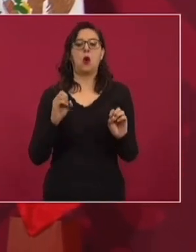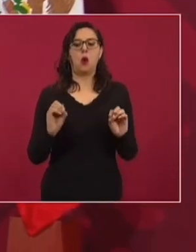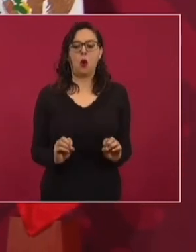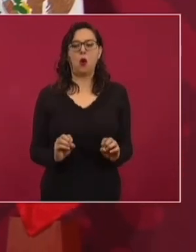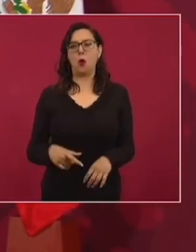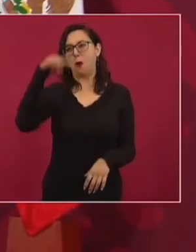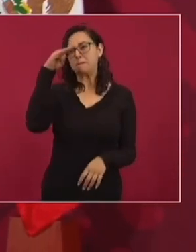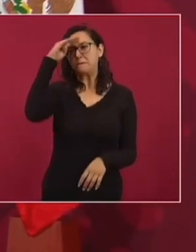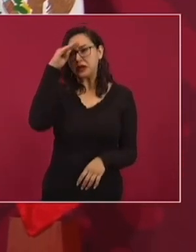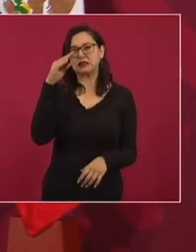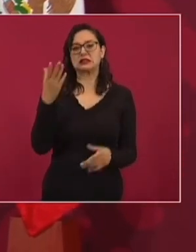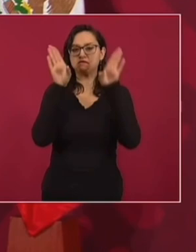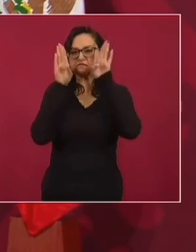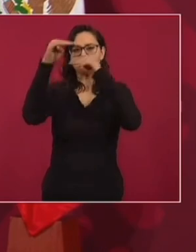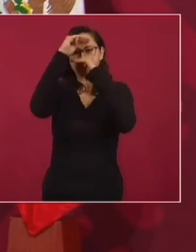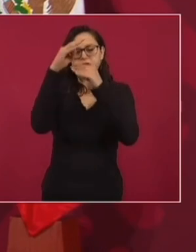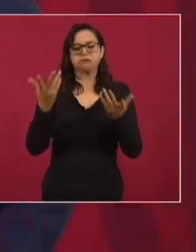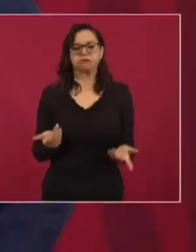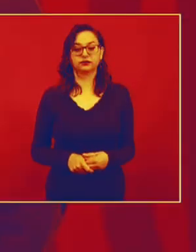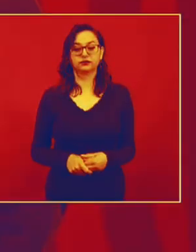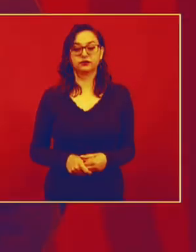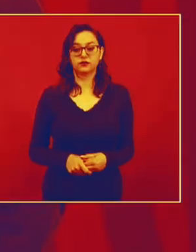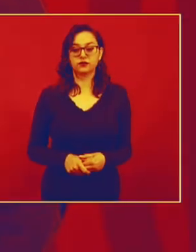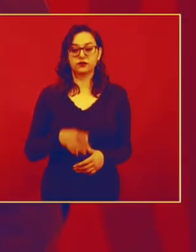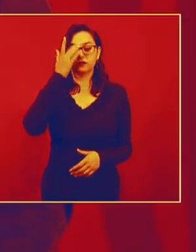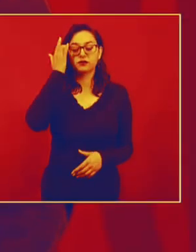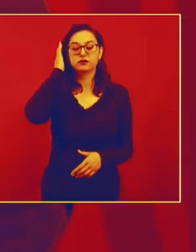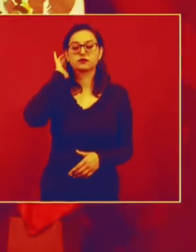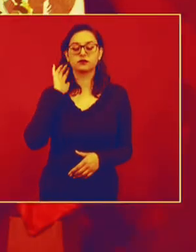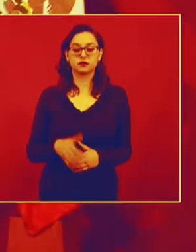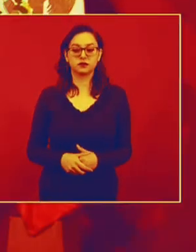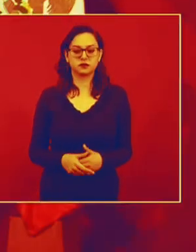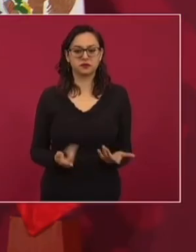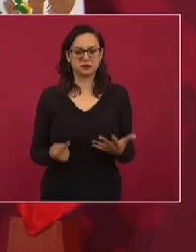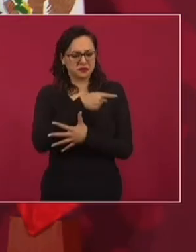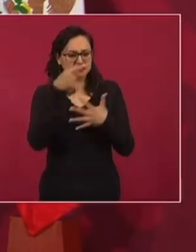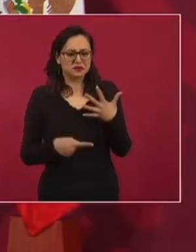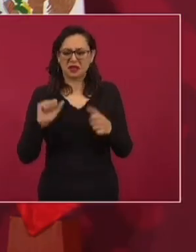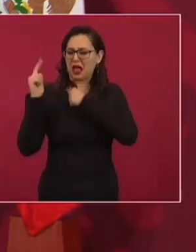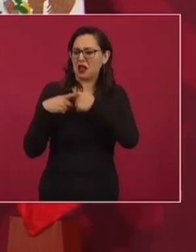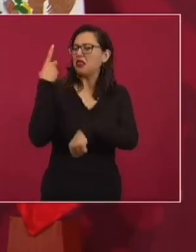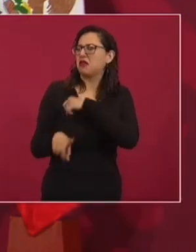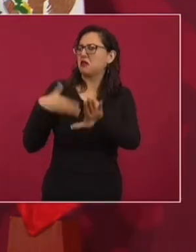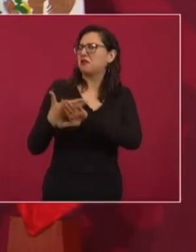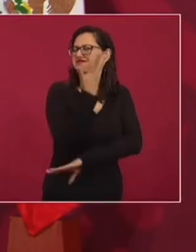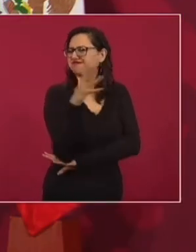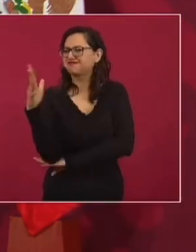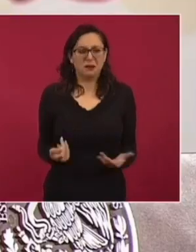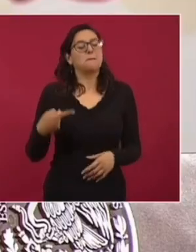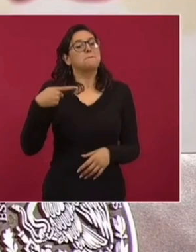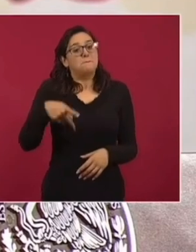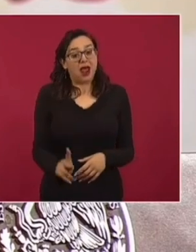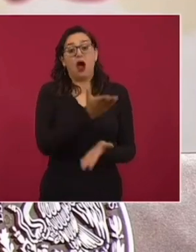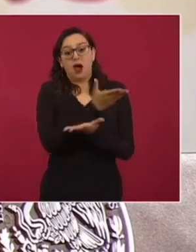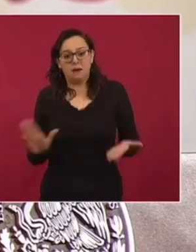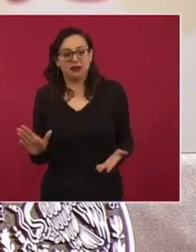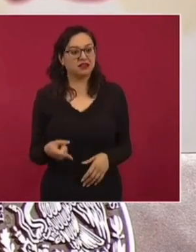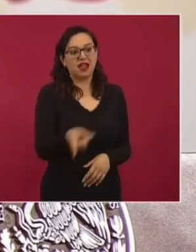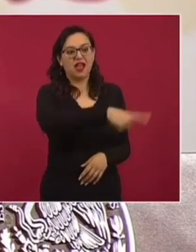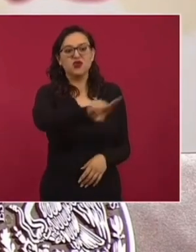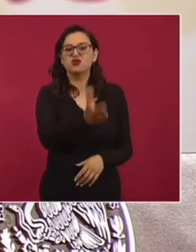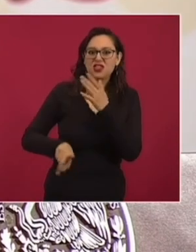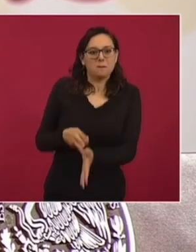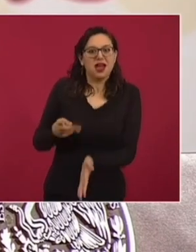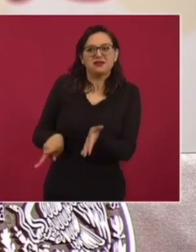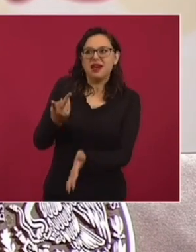pensamiento conservador retrógrada? No hay elementos, pero una de esas son los mismos que han destruido el medio ambiente